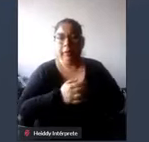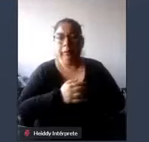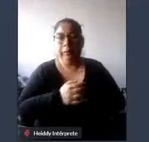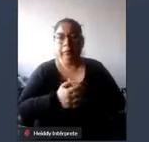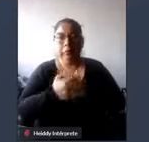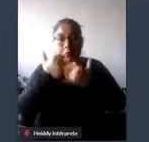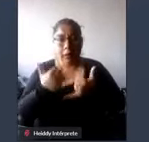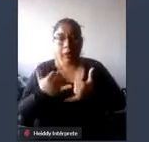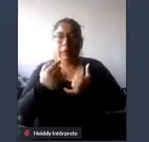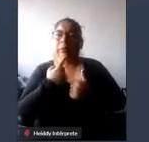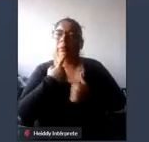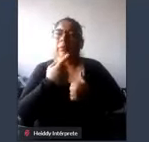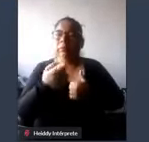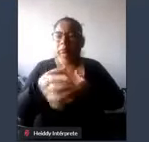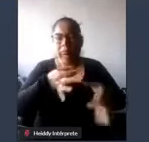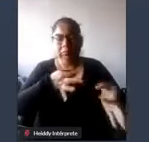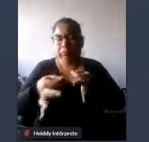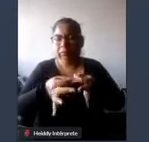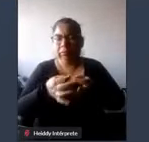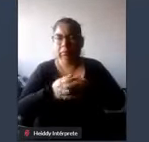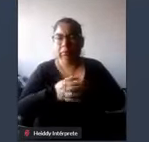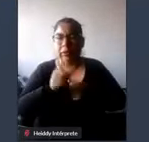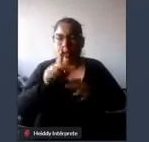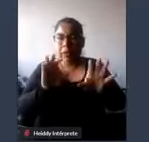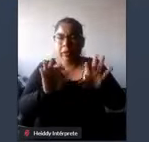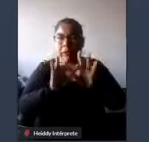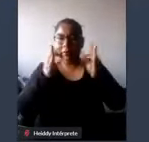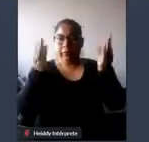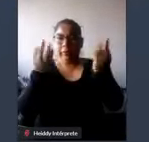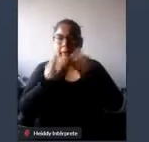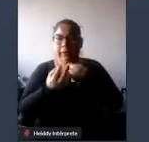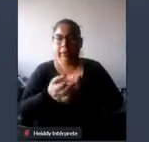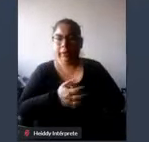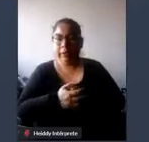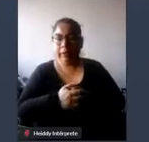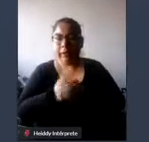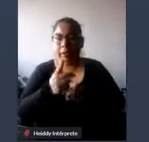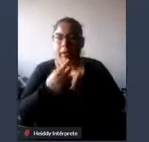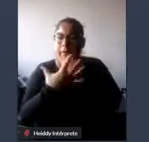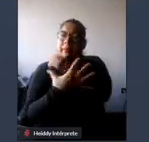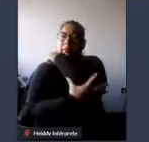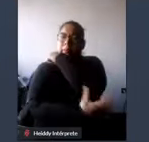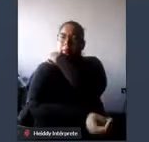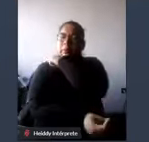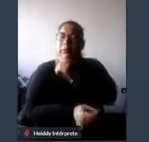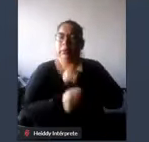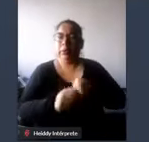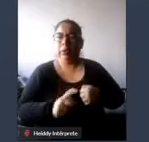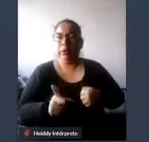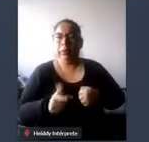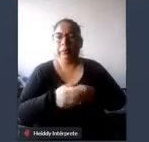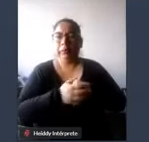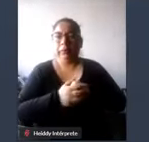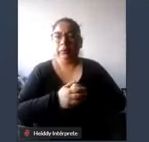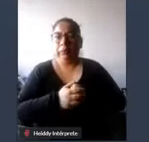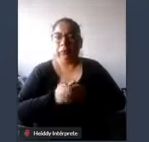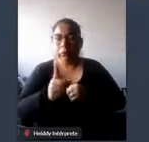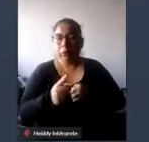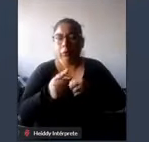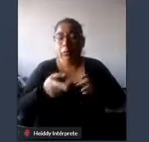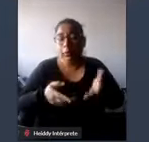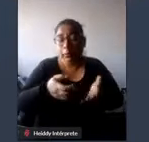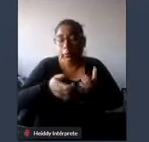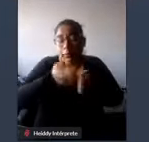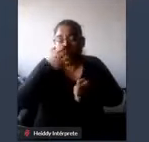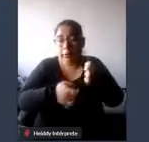significa para las familias más pobres un problema extremo ya que